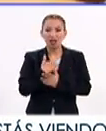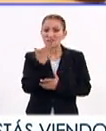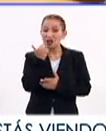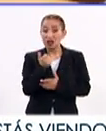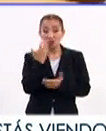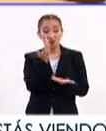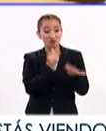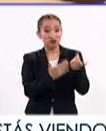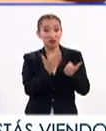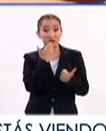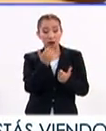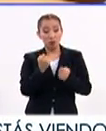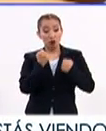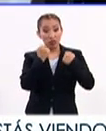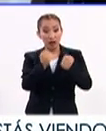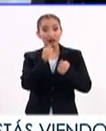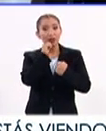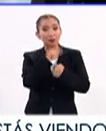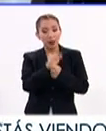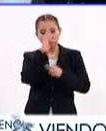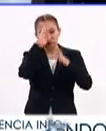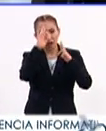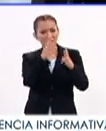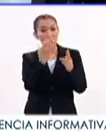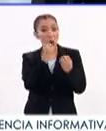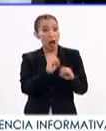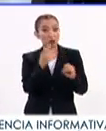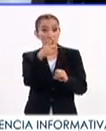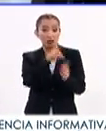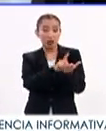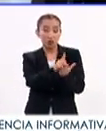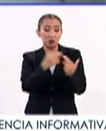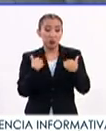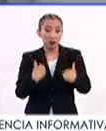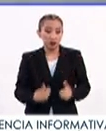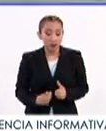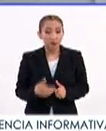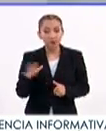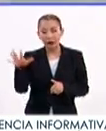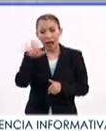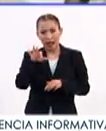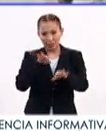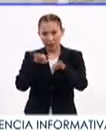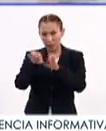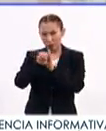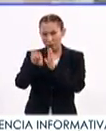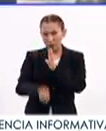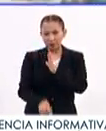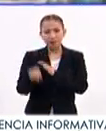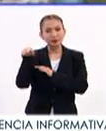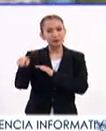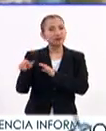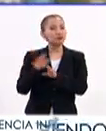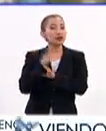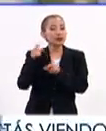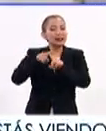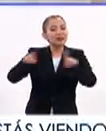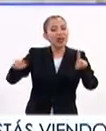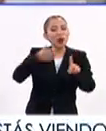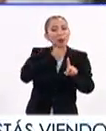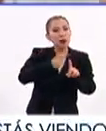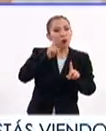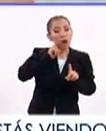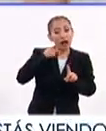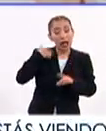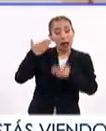carecen de prestigio, poder, así como de respeto a sus derechos humanos. En el ámbito laboral, por ejemplo, debido a la diferencia de